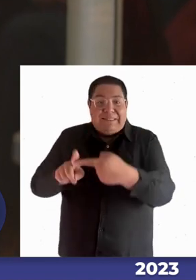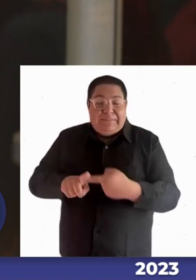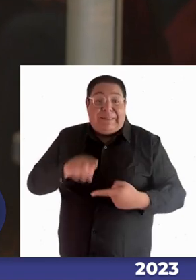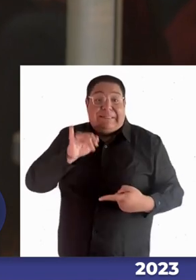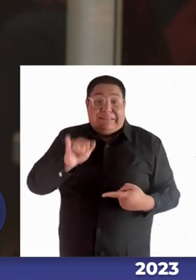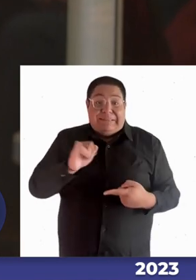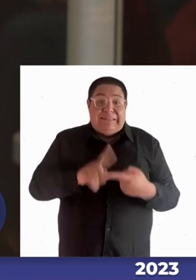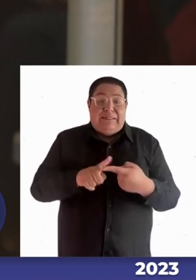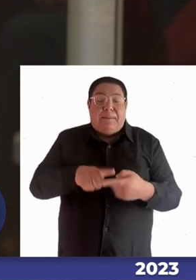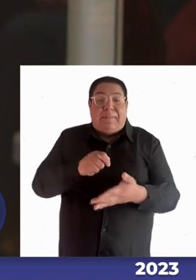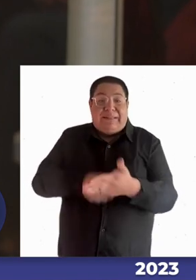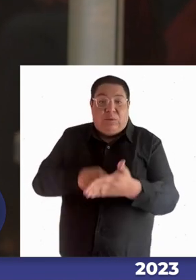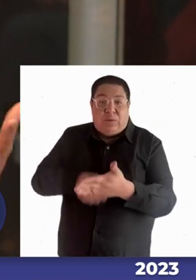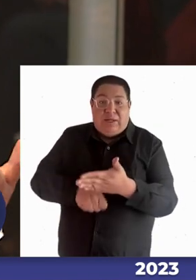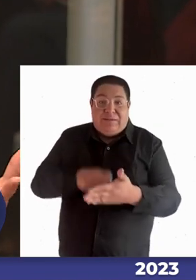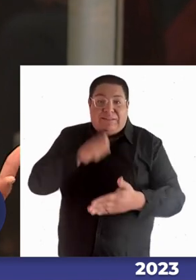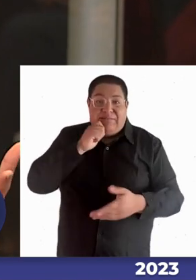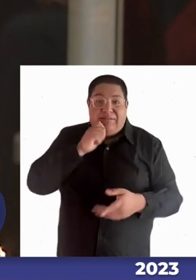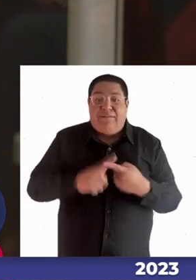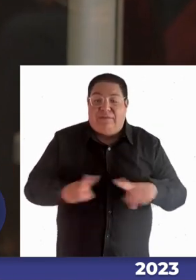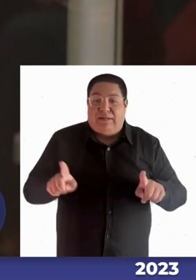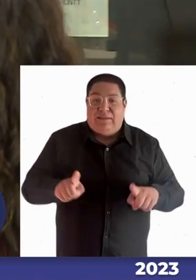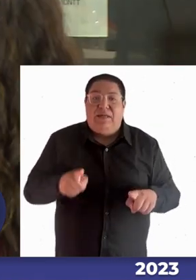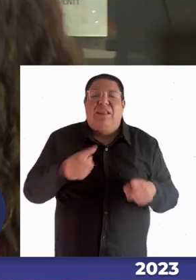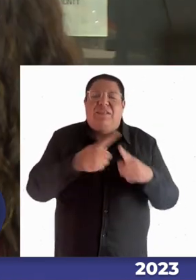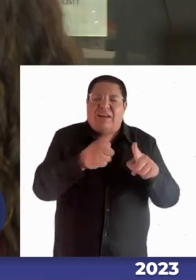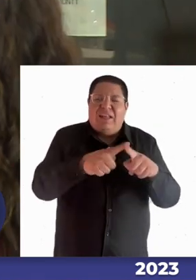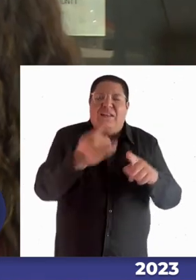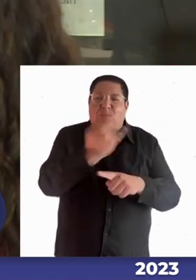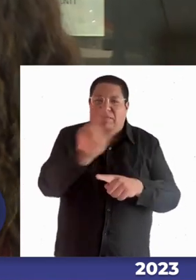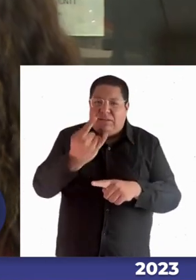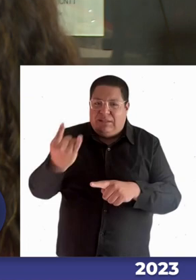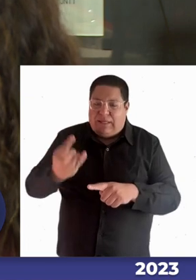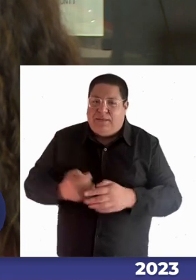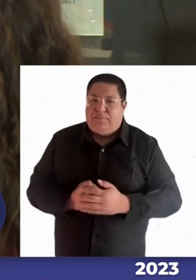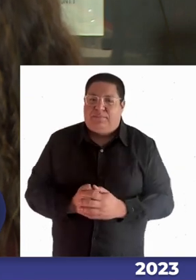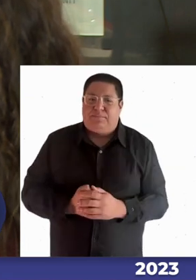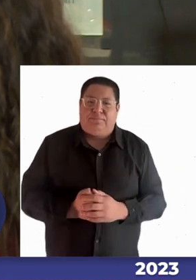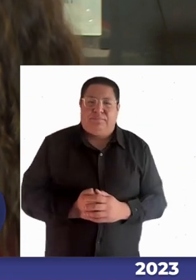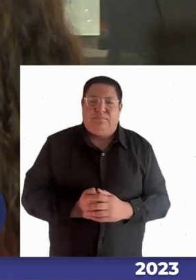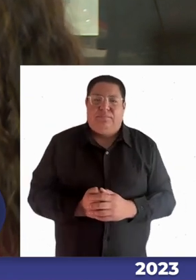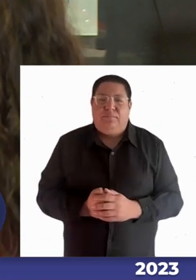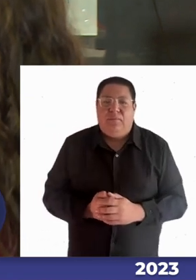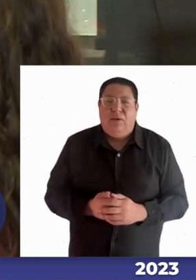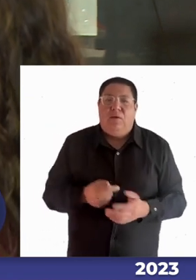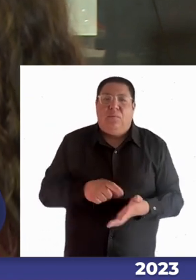matricularse en las distintas universidades que tenemos a lo largo del país